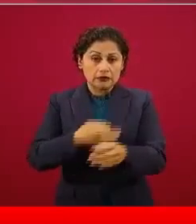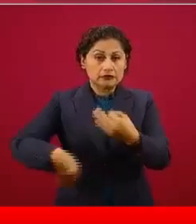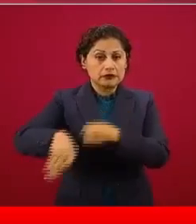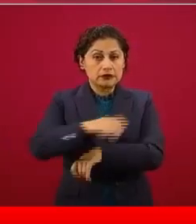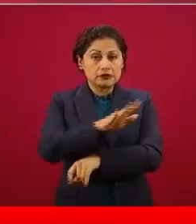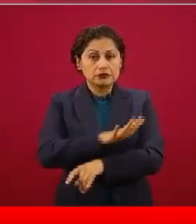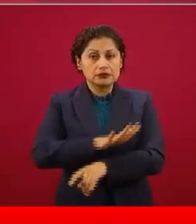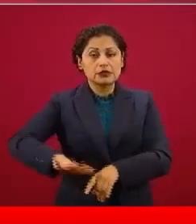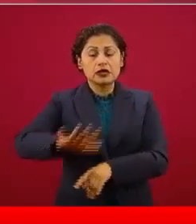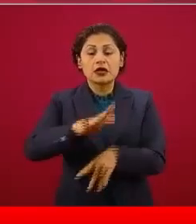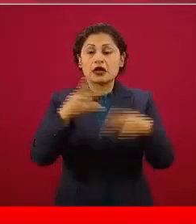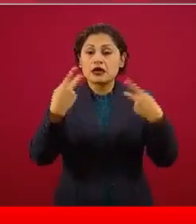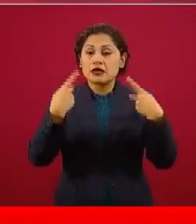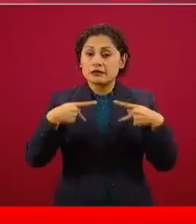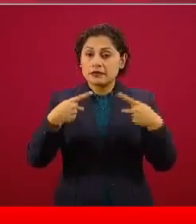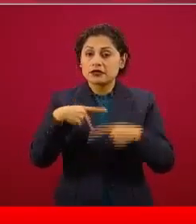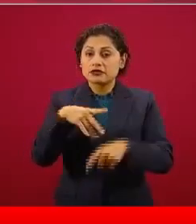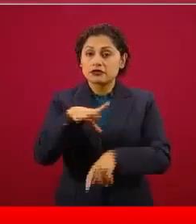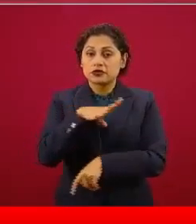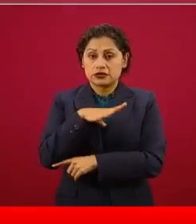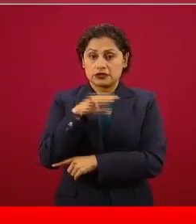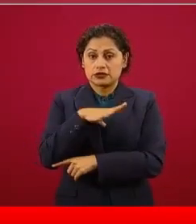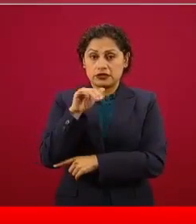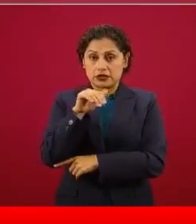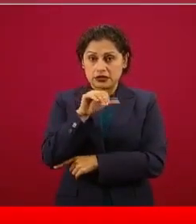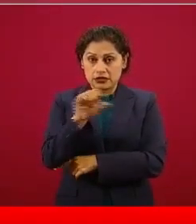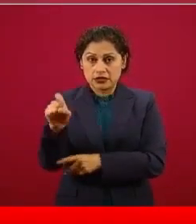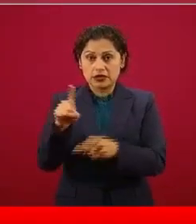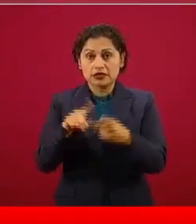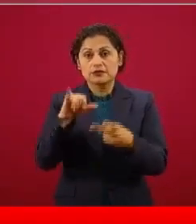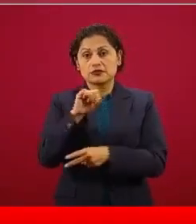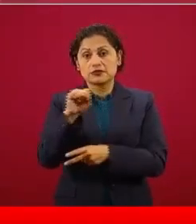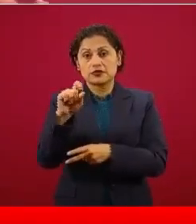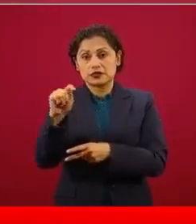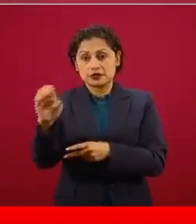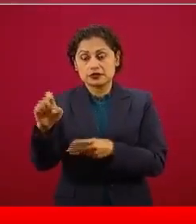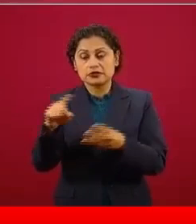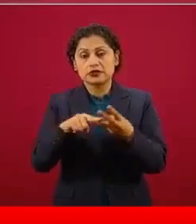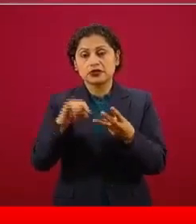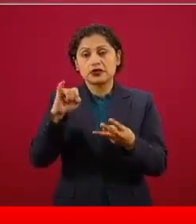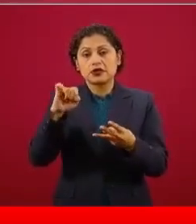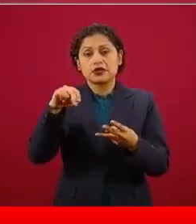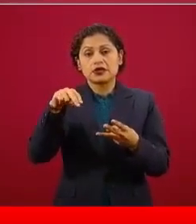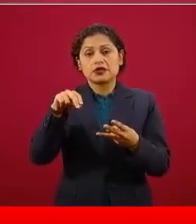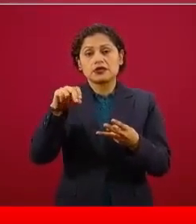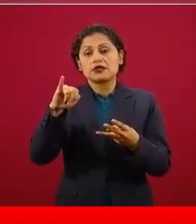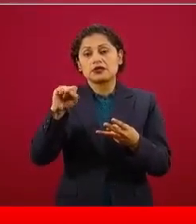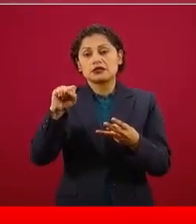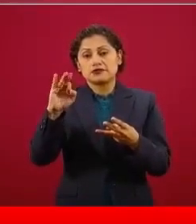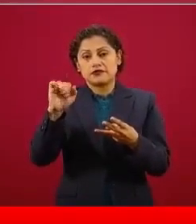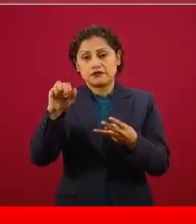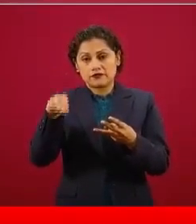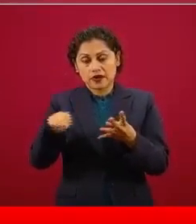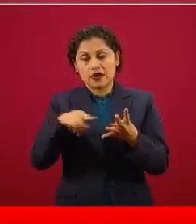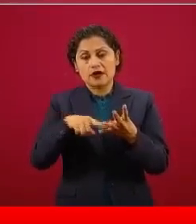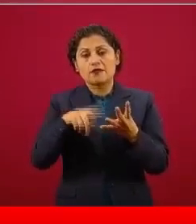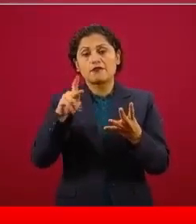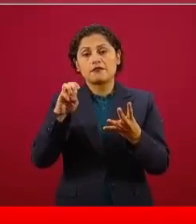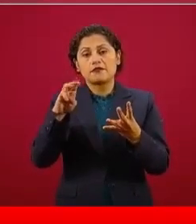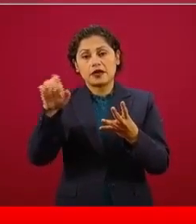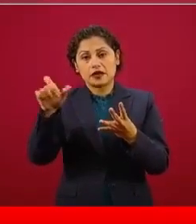a derechohabientes del IMSS, del Issste, de ISFAM, las Fuerzas Armadas, de Pemex y a los